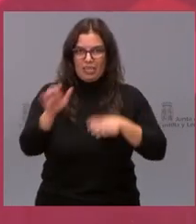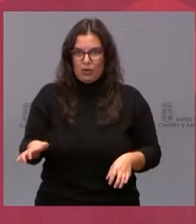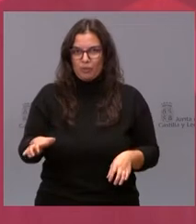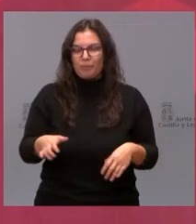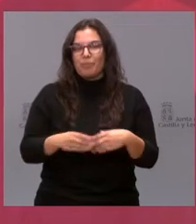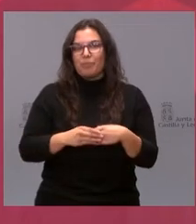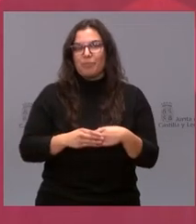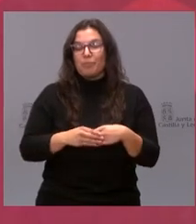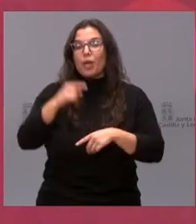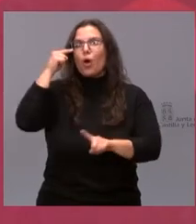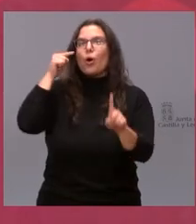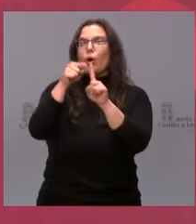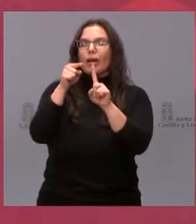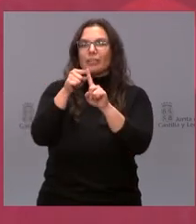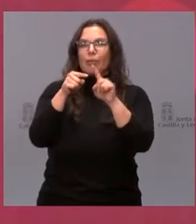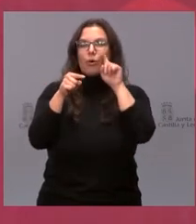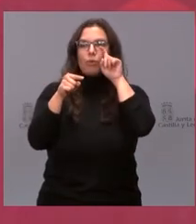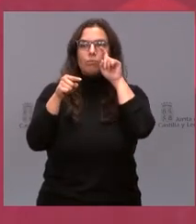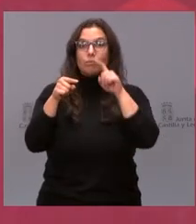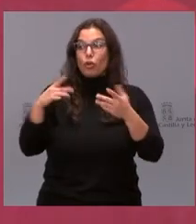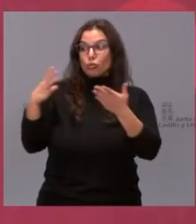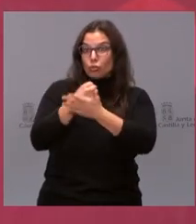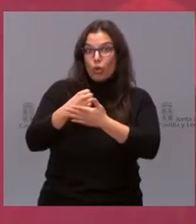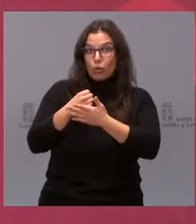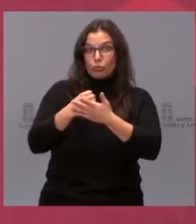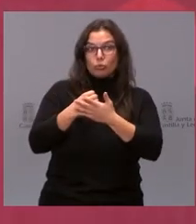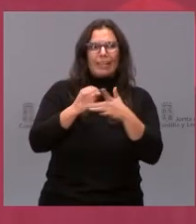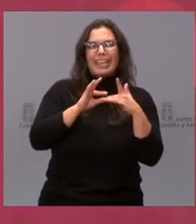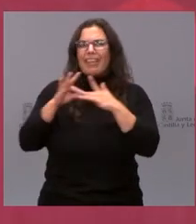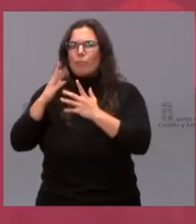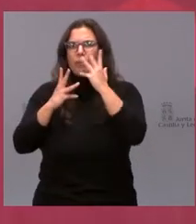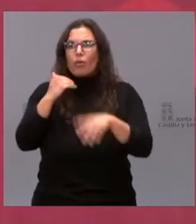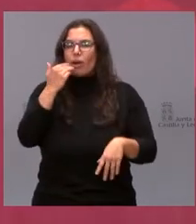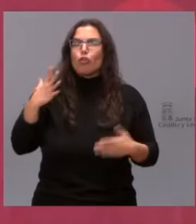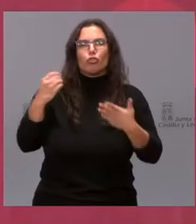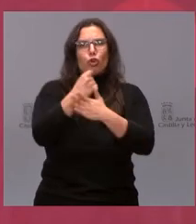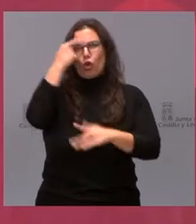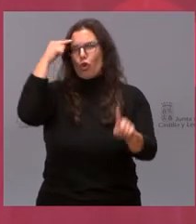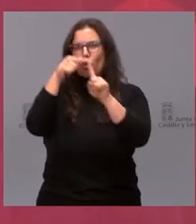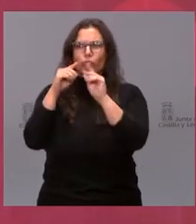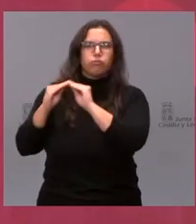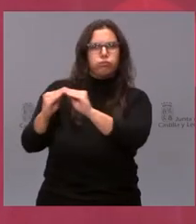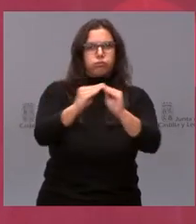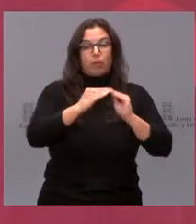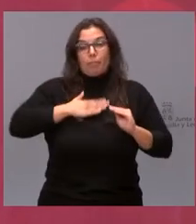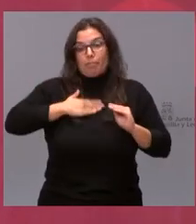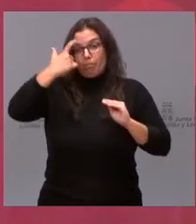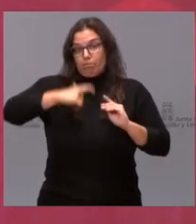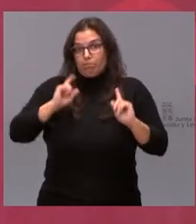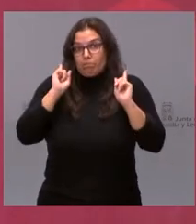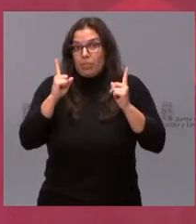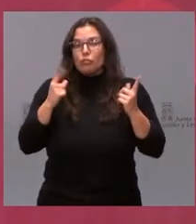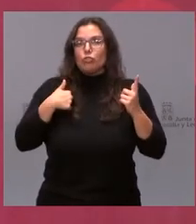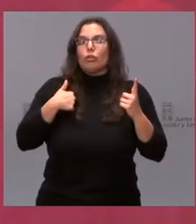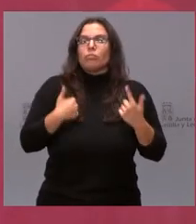con un objetivo que buscamos todos los que estamos al frente de alguna administración. En mi caso, al